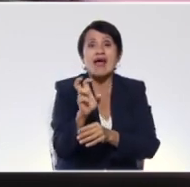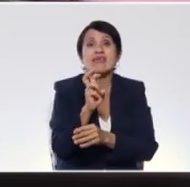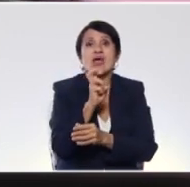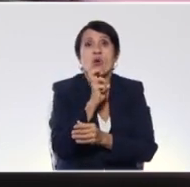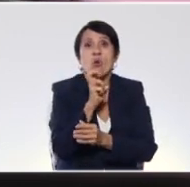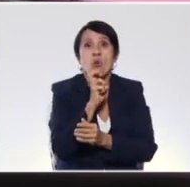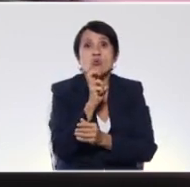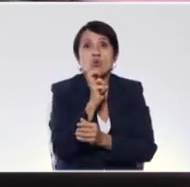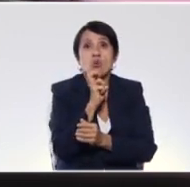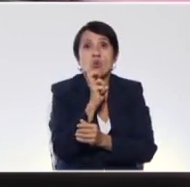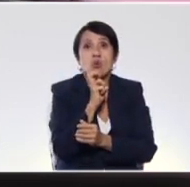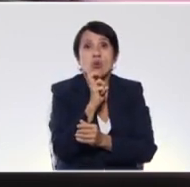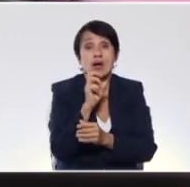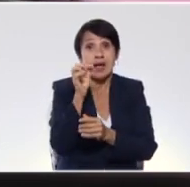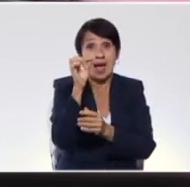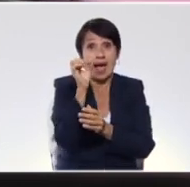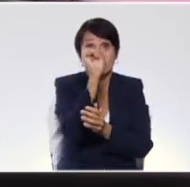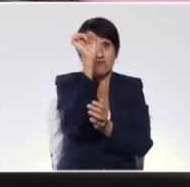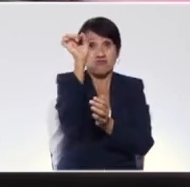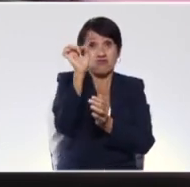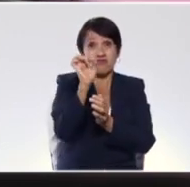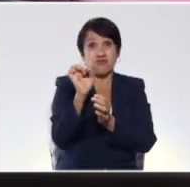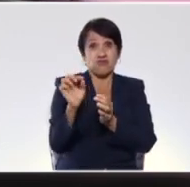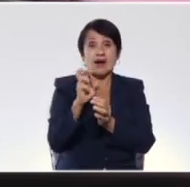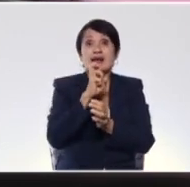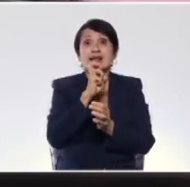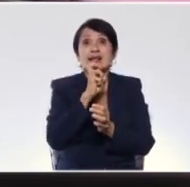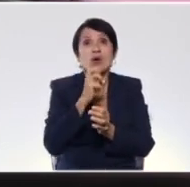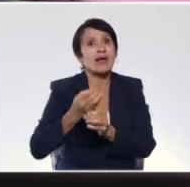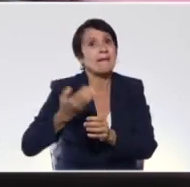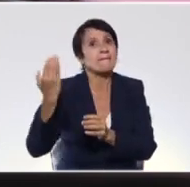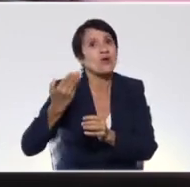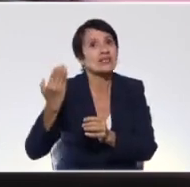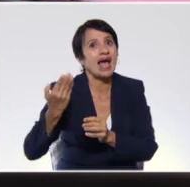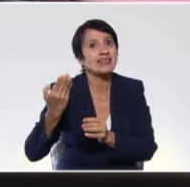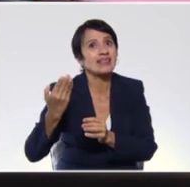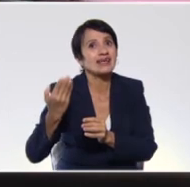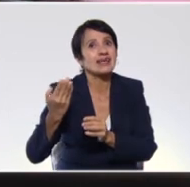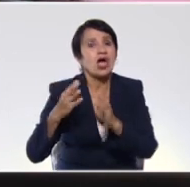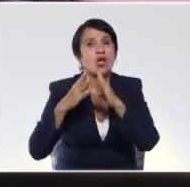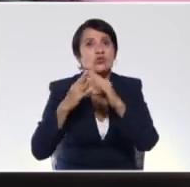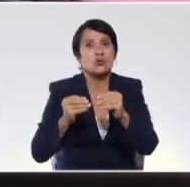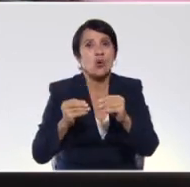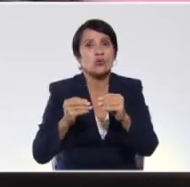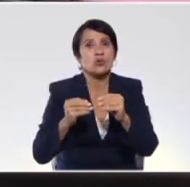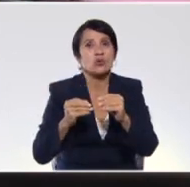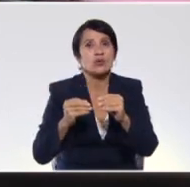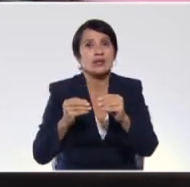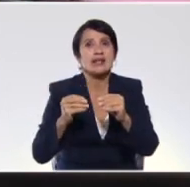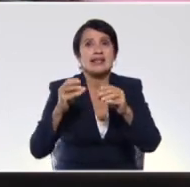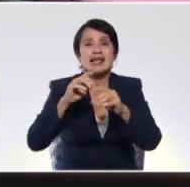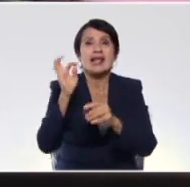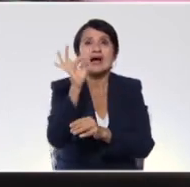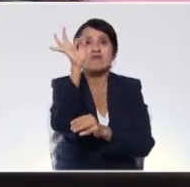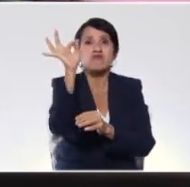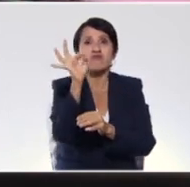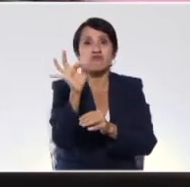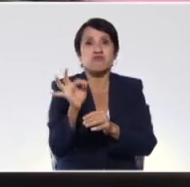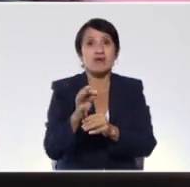Bueno, diciendo que la abeja de oro es la abeja más importante, es la más valiosa de la colmena.